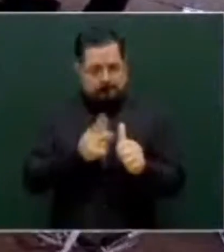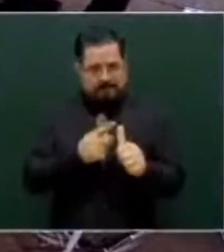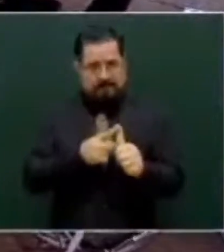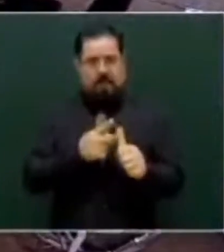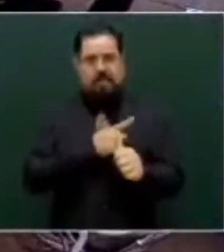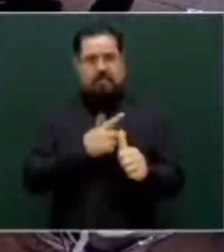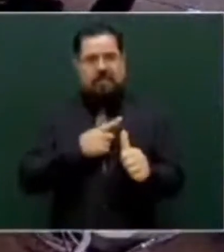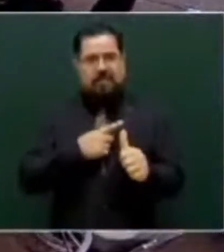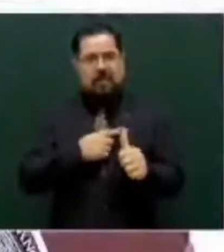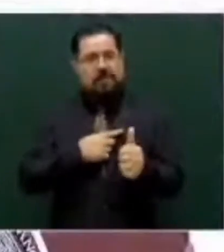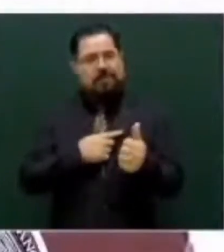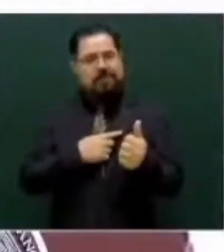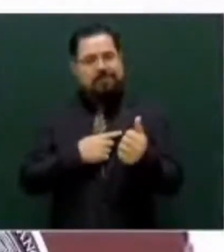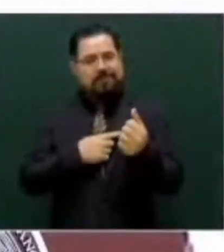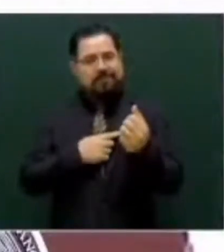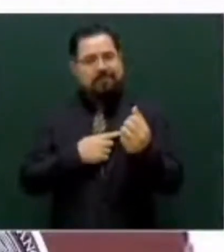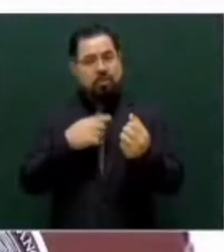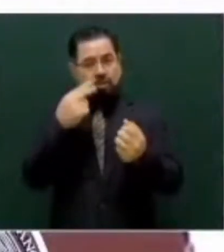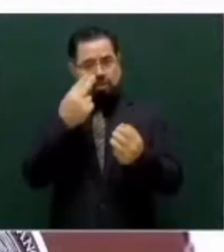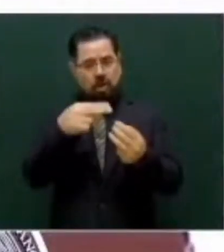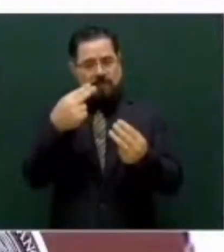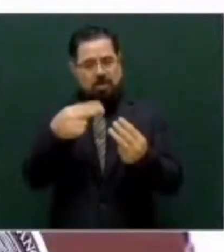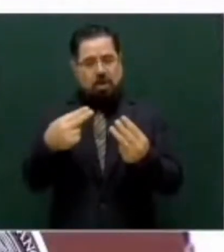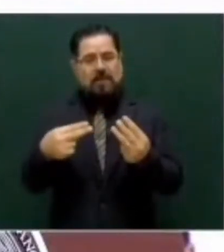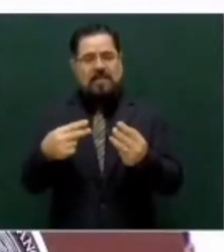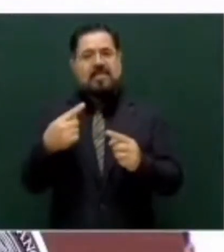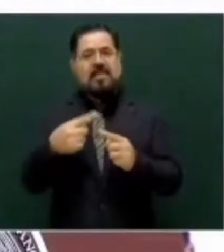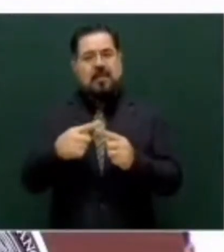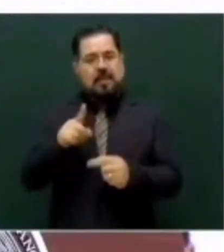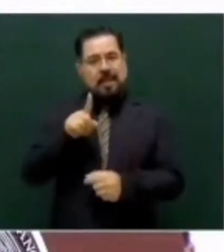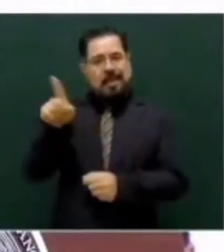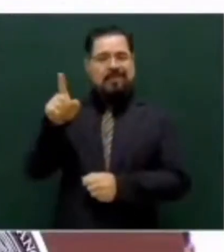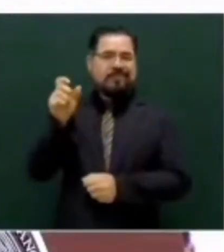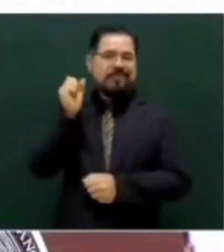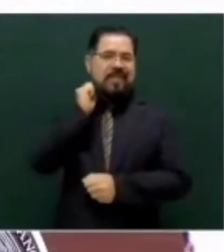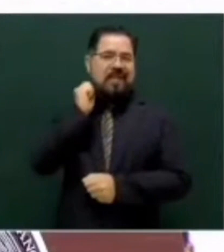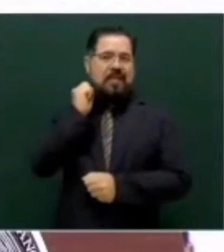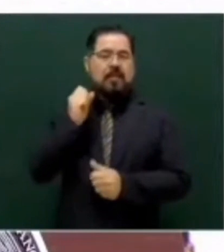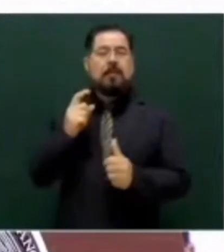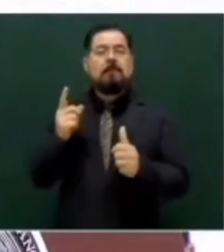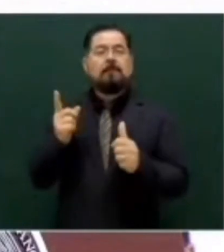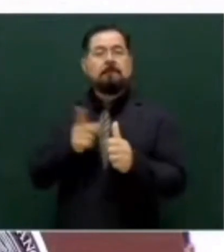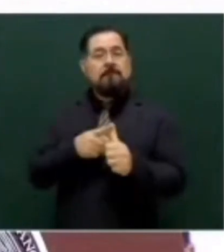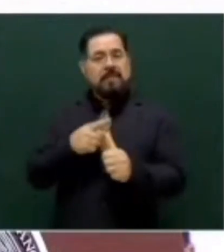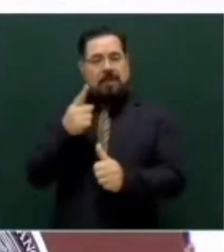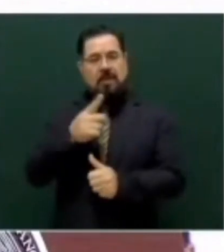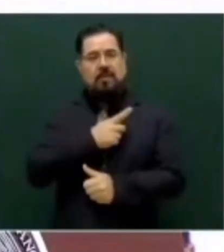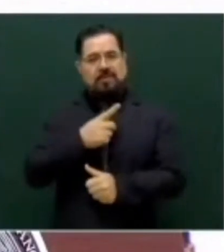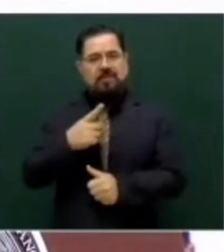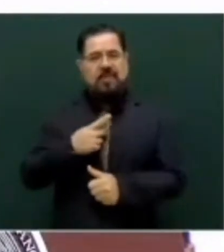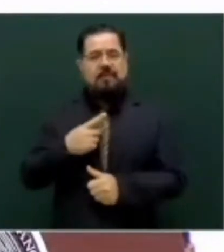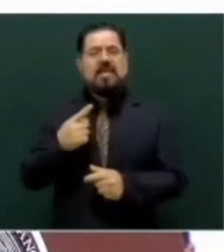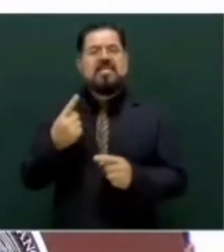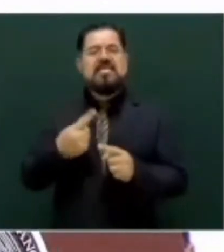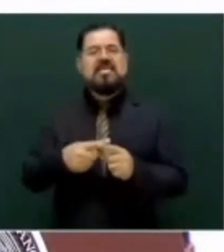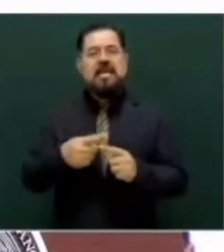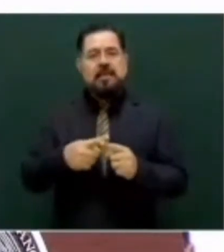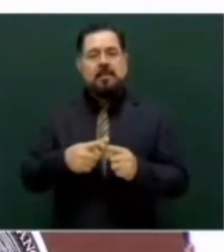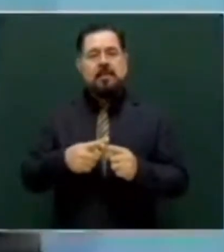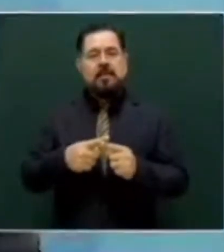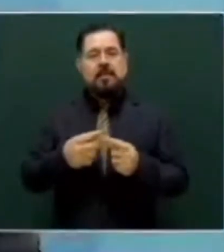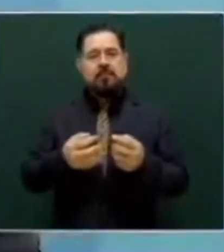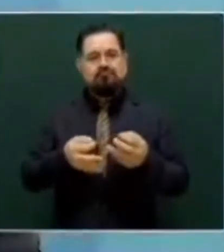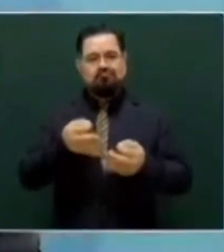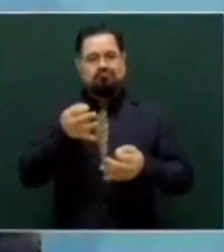del Senado la renuncia de Saldívar. Este, entendemos que